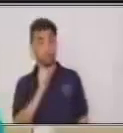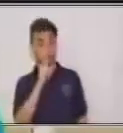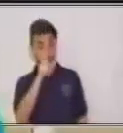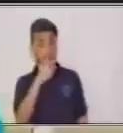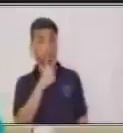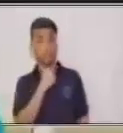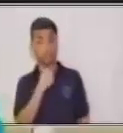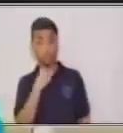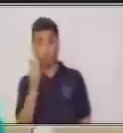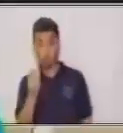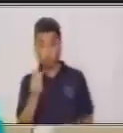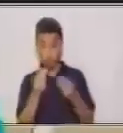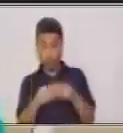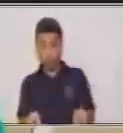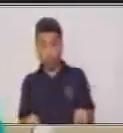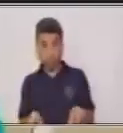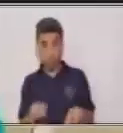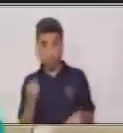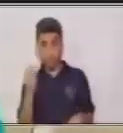con jamón?